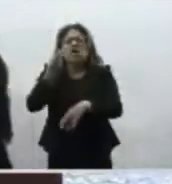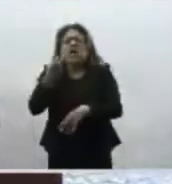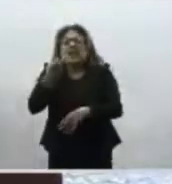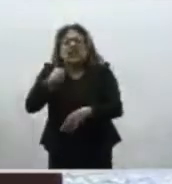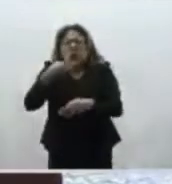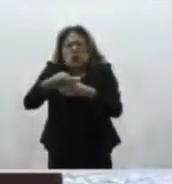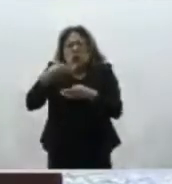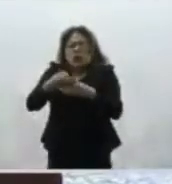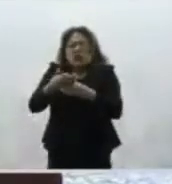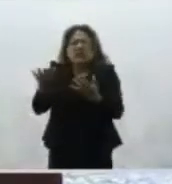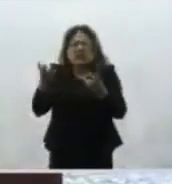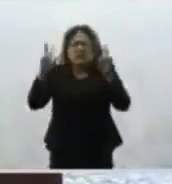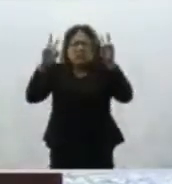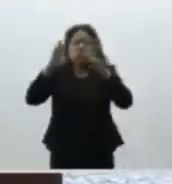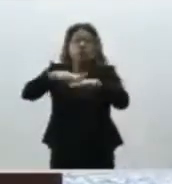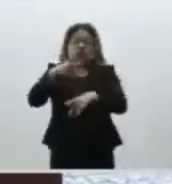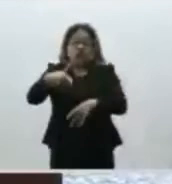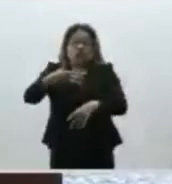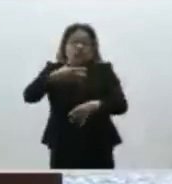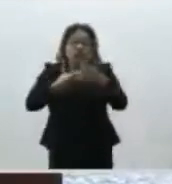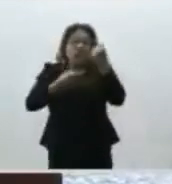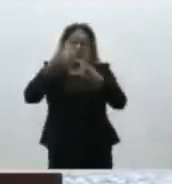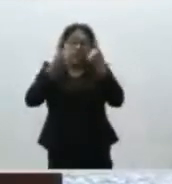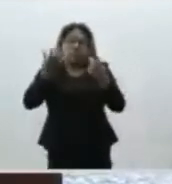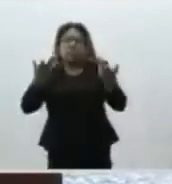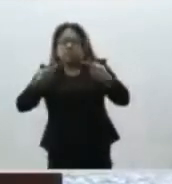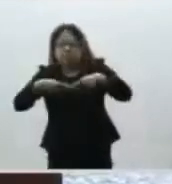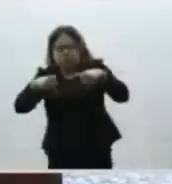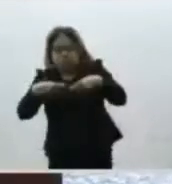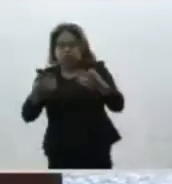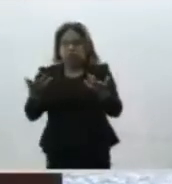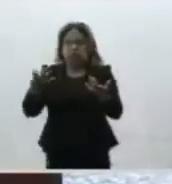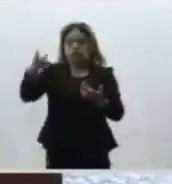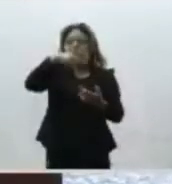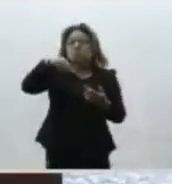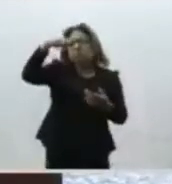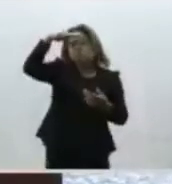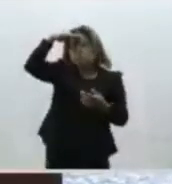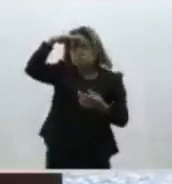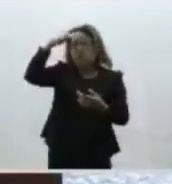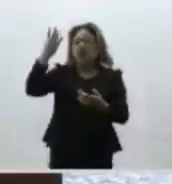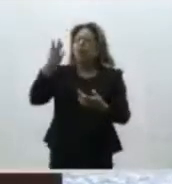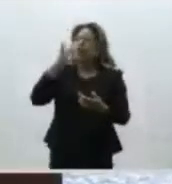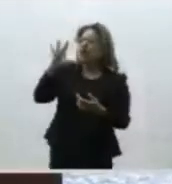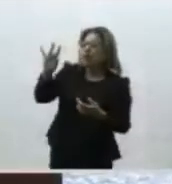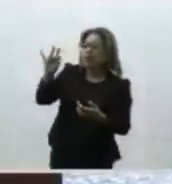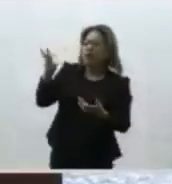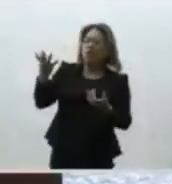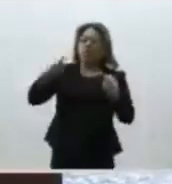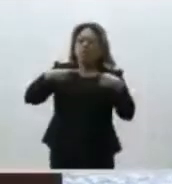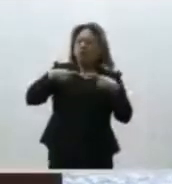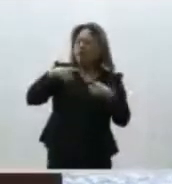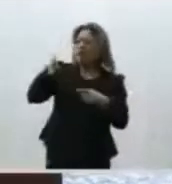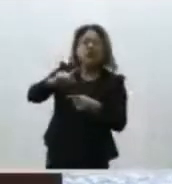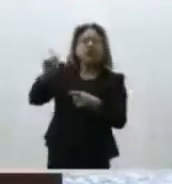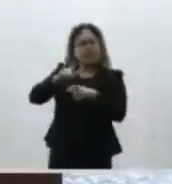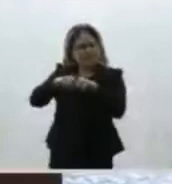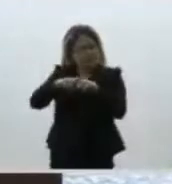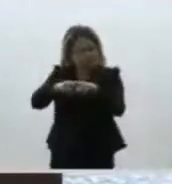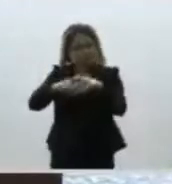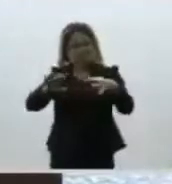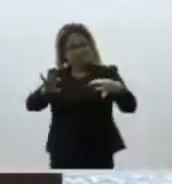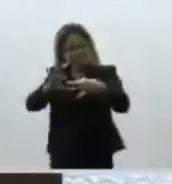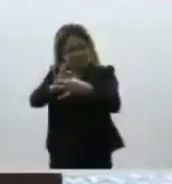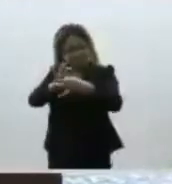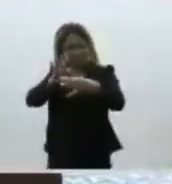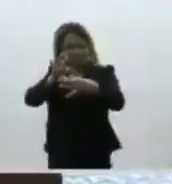precisamente todas estas sentencias que son cuestionadas por la opinión pública deben ser sujetas de